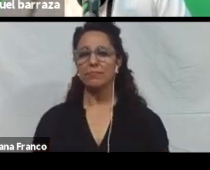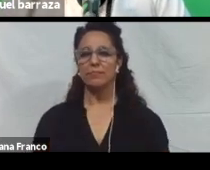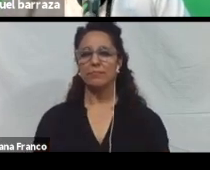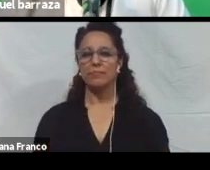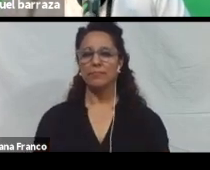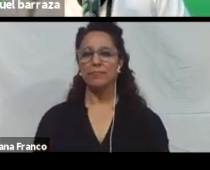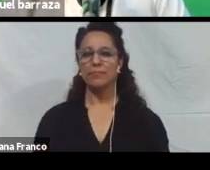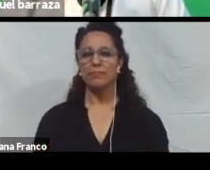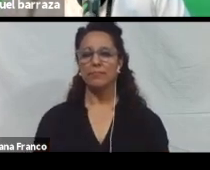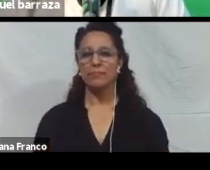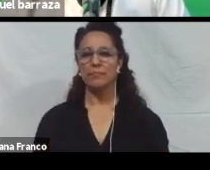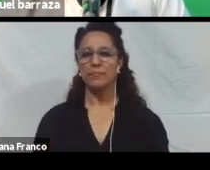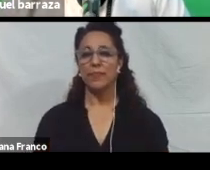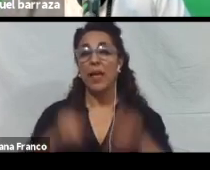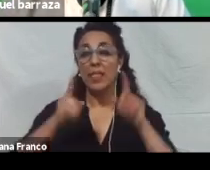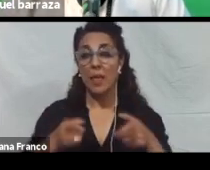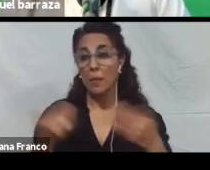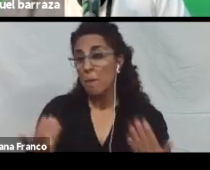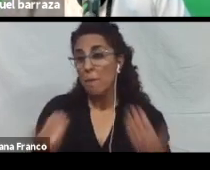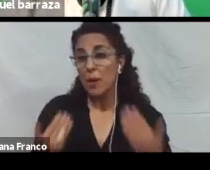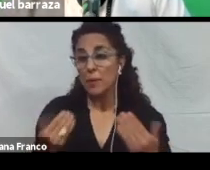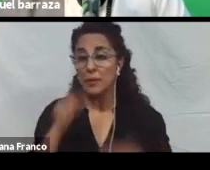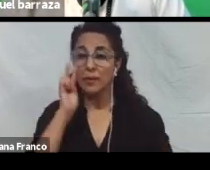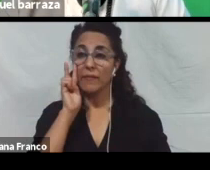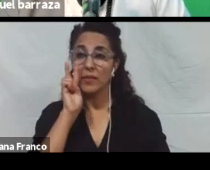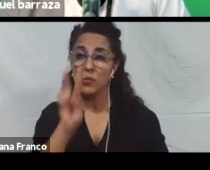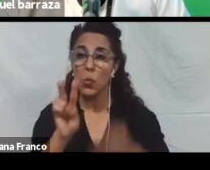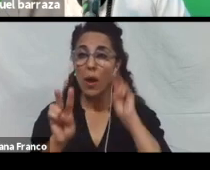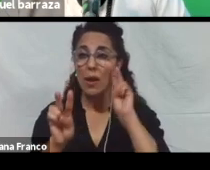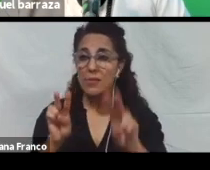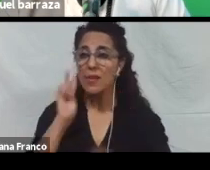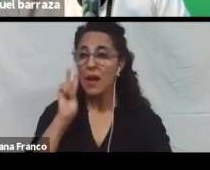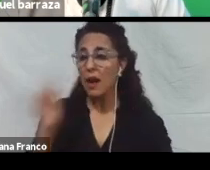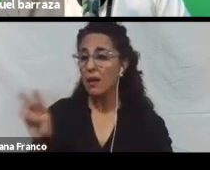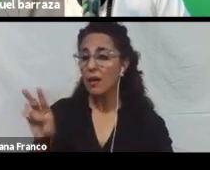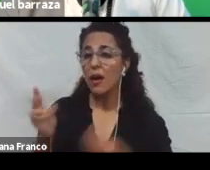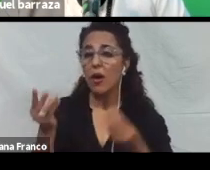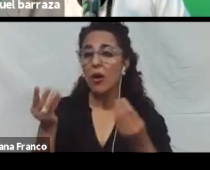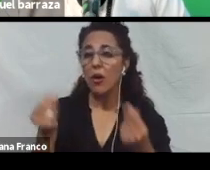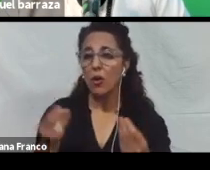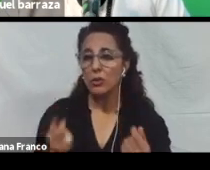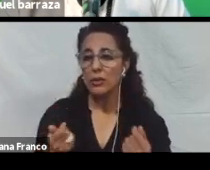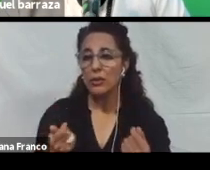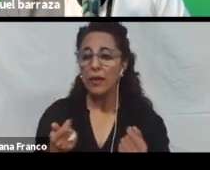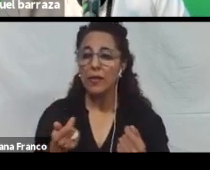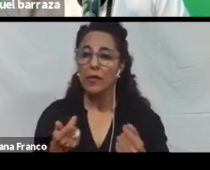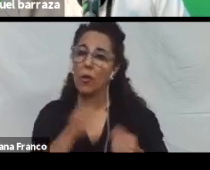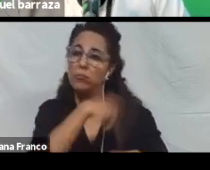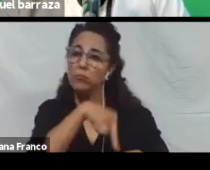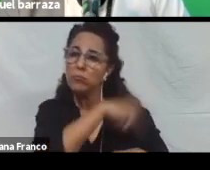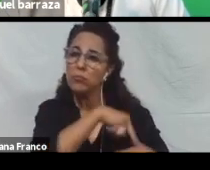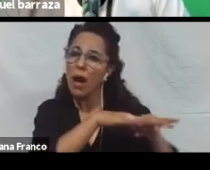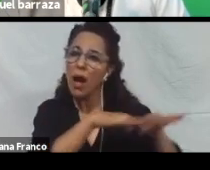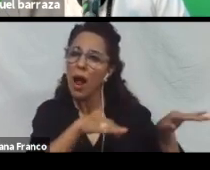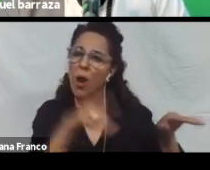También tiene que permitir visualizar los contenidos como lo va a ver el alumno final. No nos